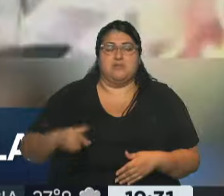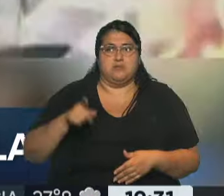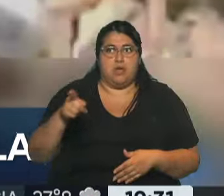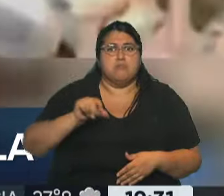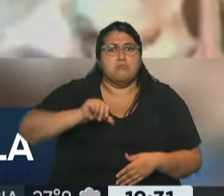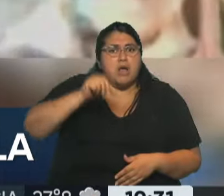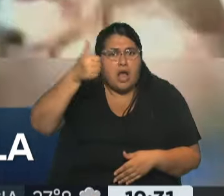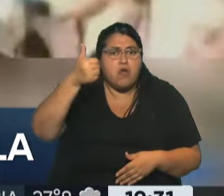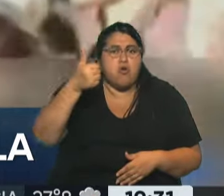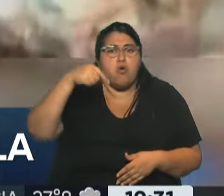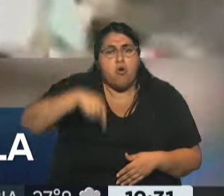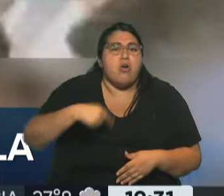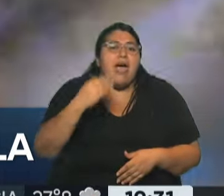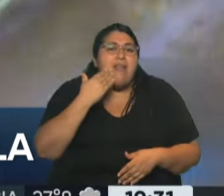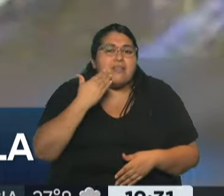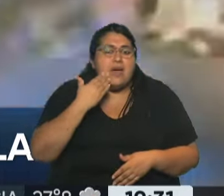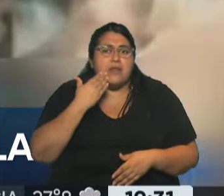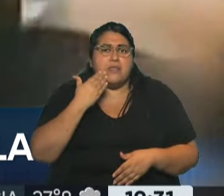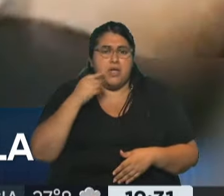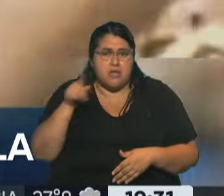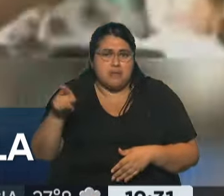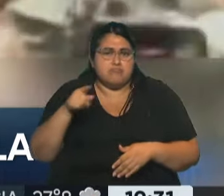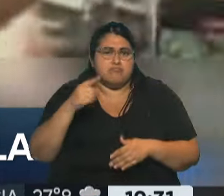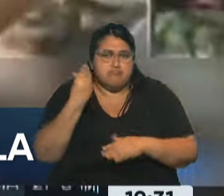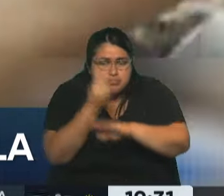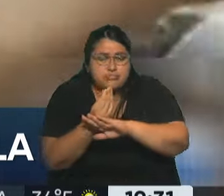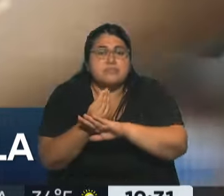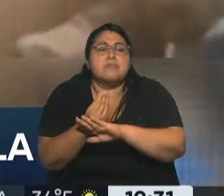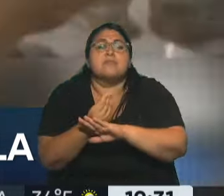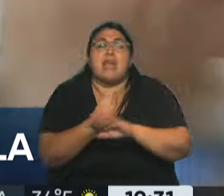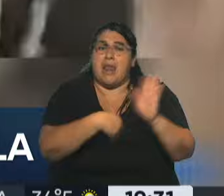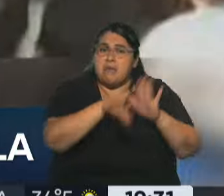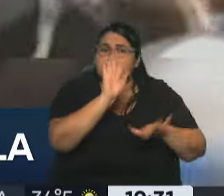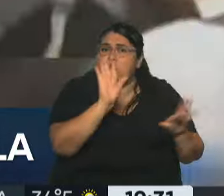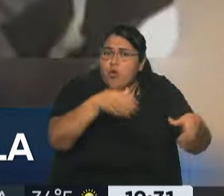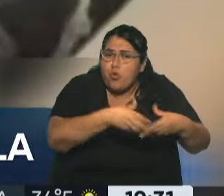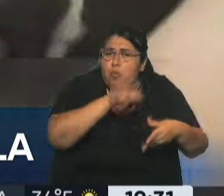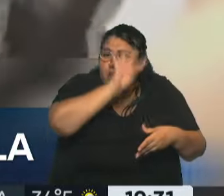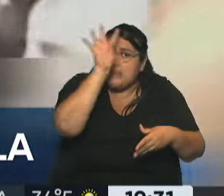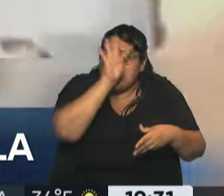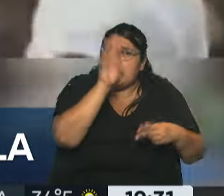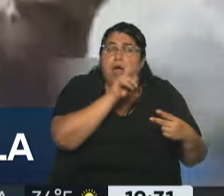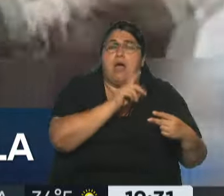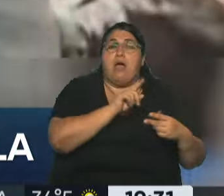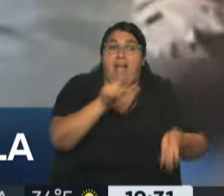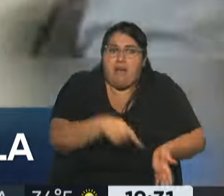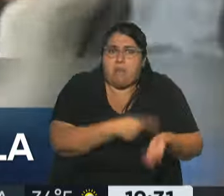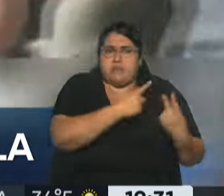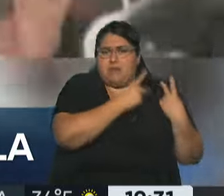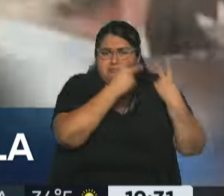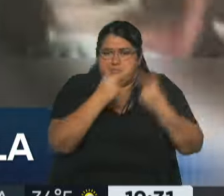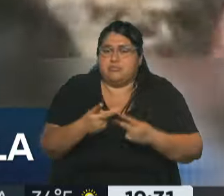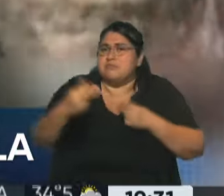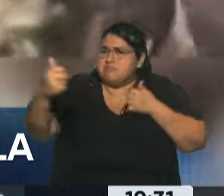estaba prevista para la tarde de este domingo. Los manifestantes, varios de ellos indígenas que llegaron a la capital, forcejearon con decenas de